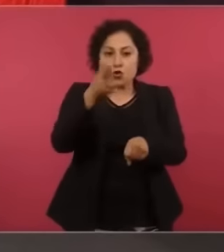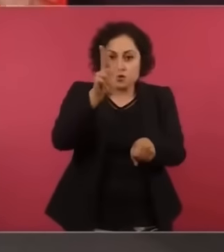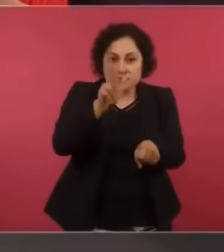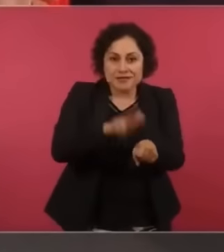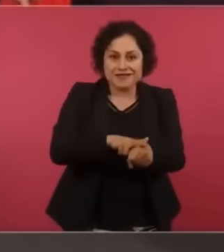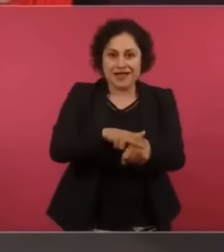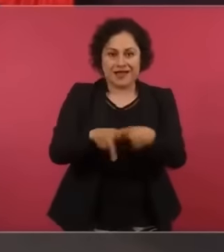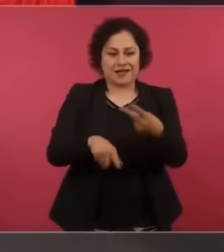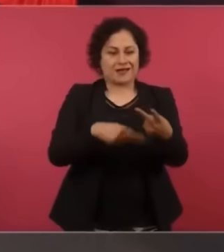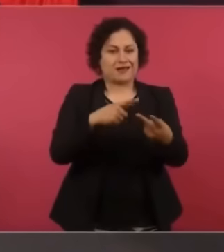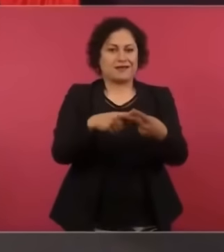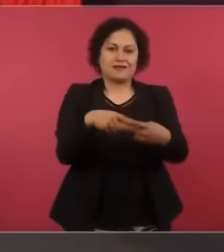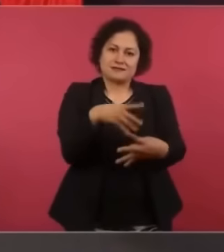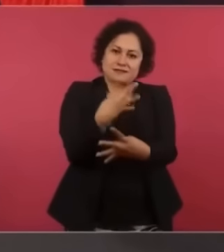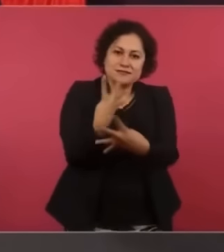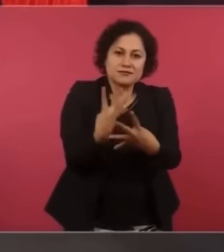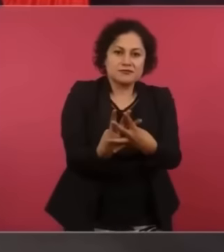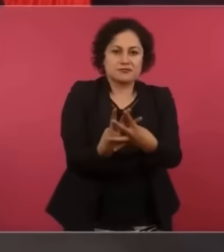reclusorios, todos,